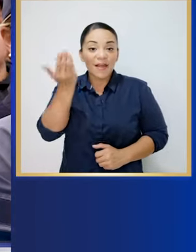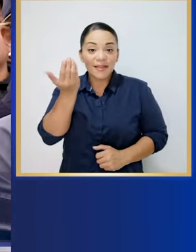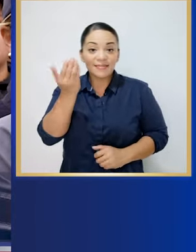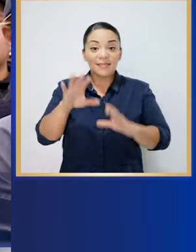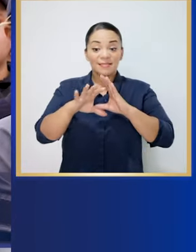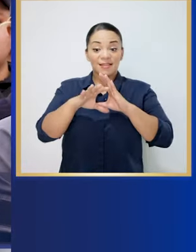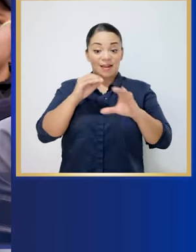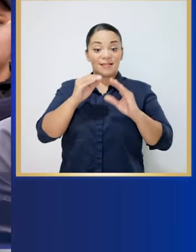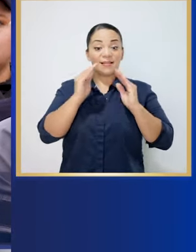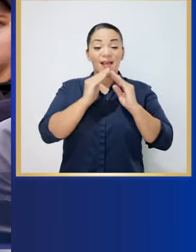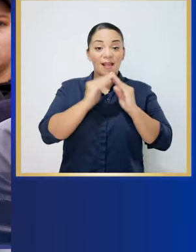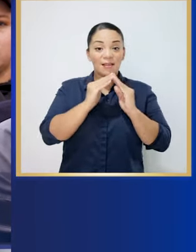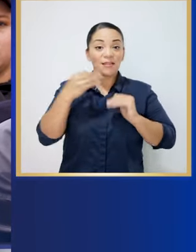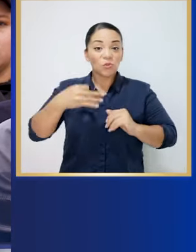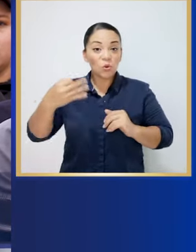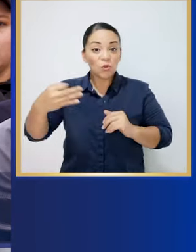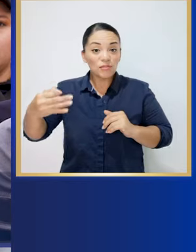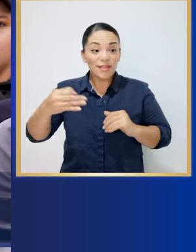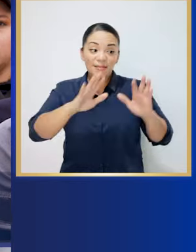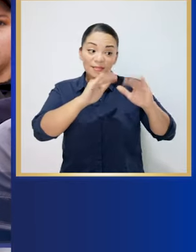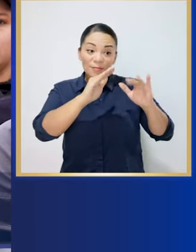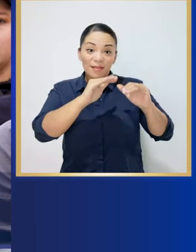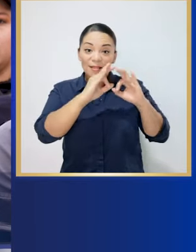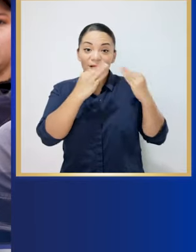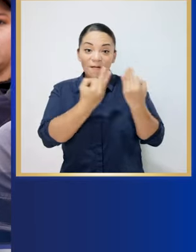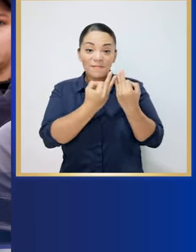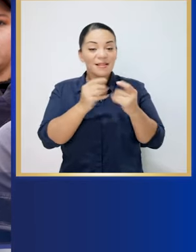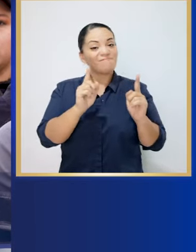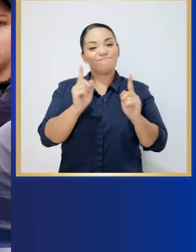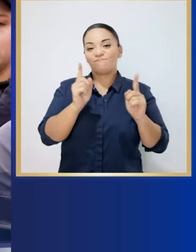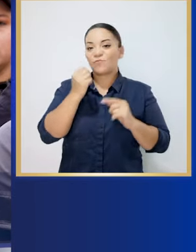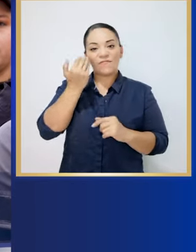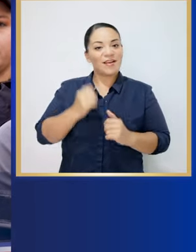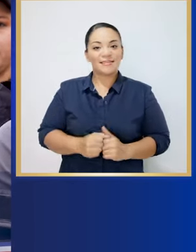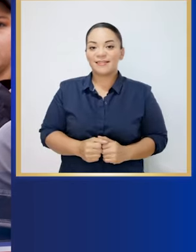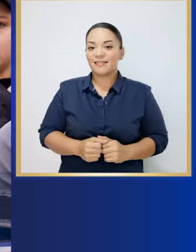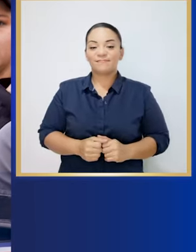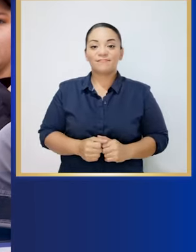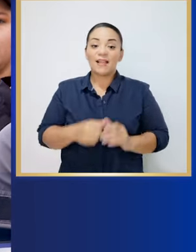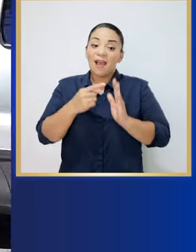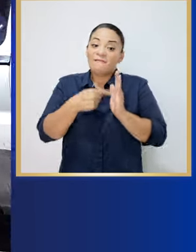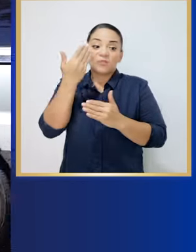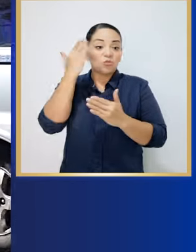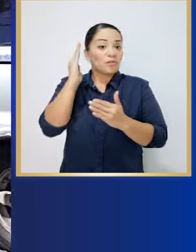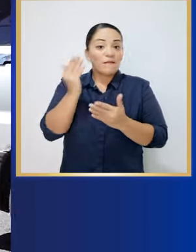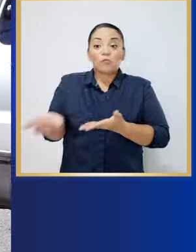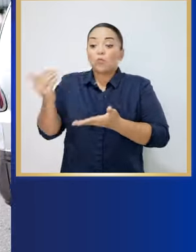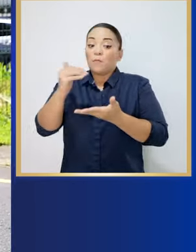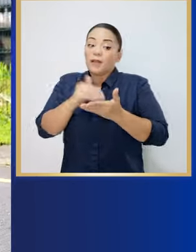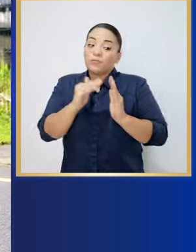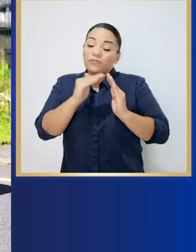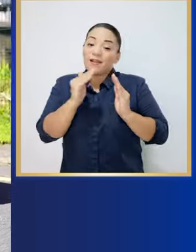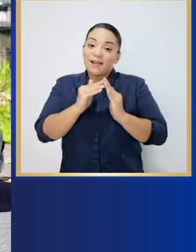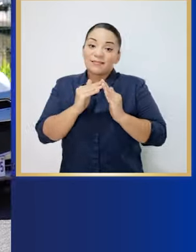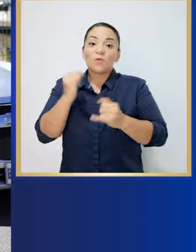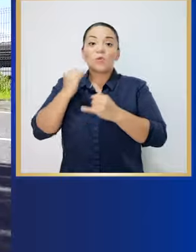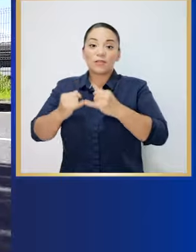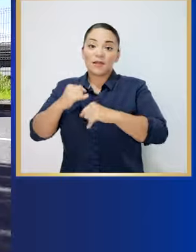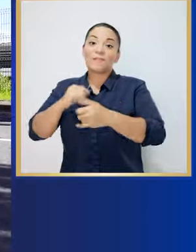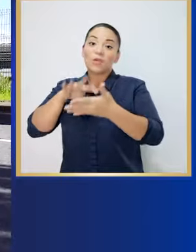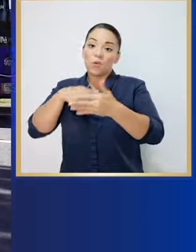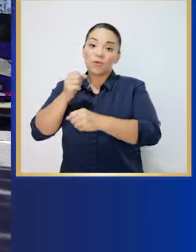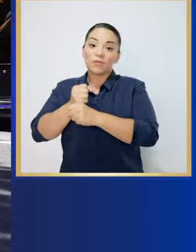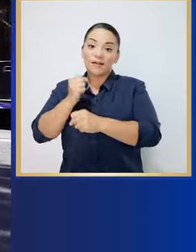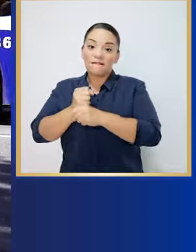No es nada fácil salir todos los días de la casa y despedirnos de nuestras familias, ignorando si volveremos a verlos al